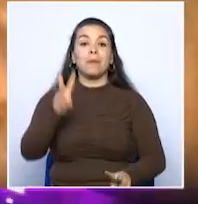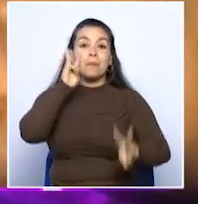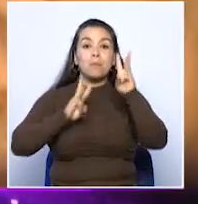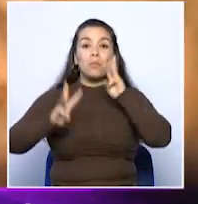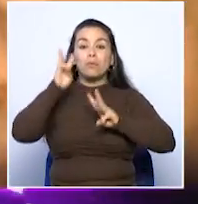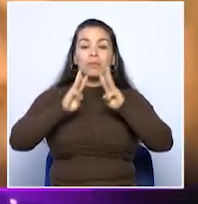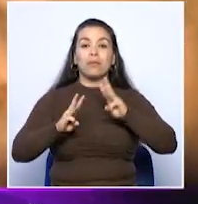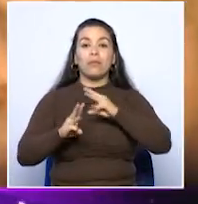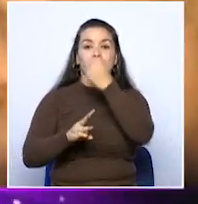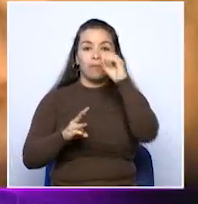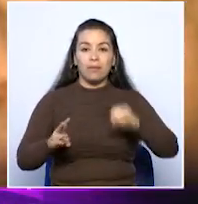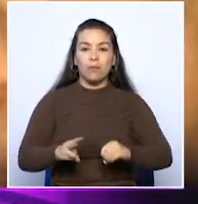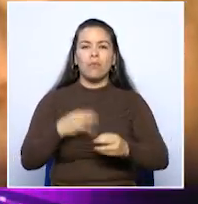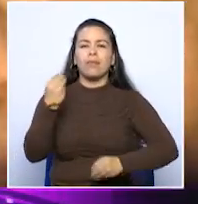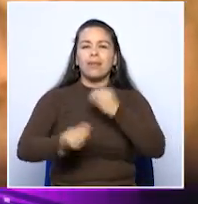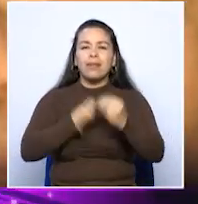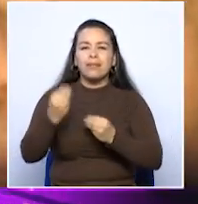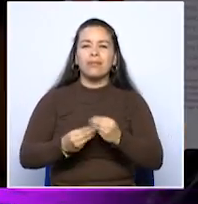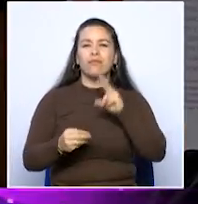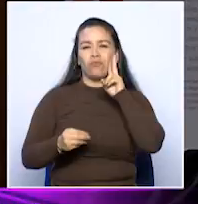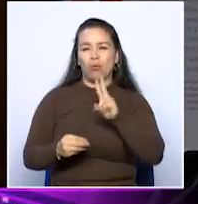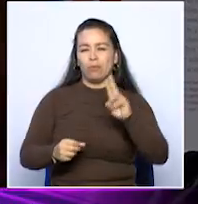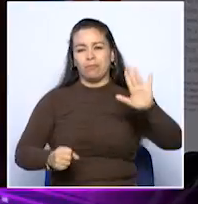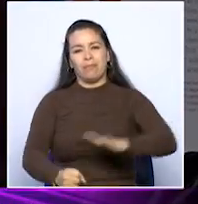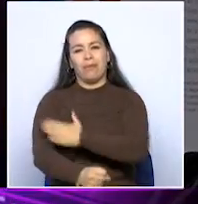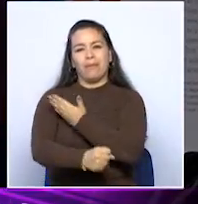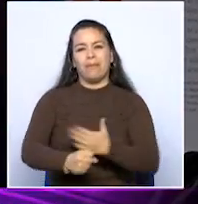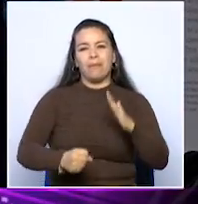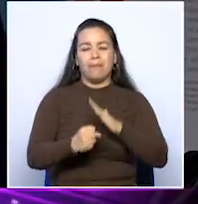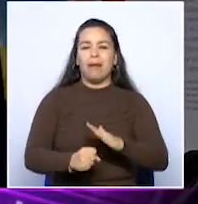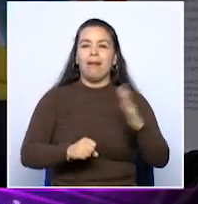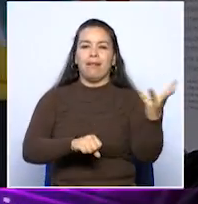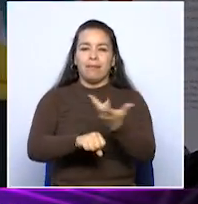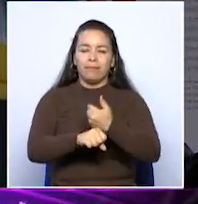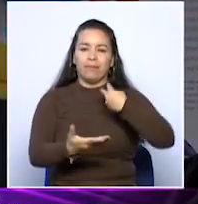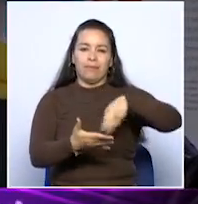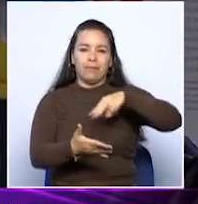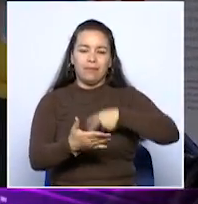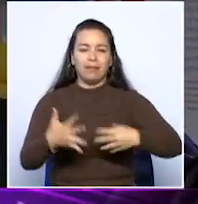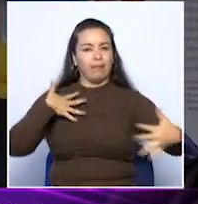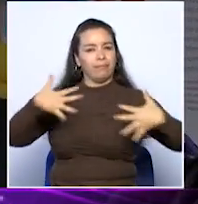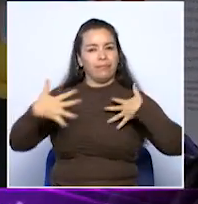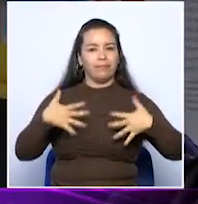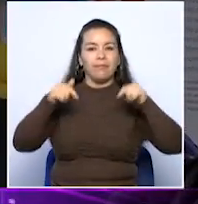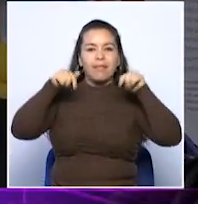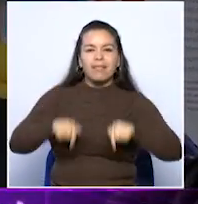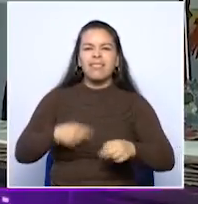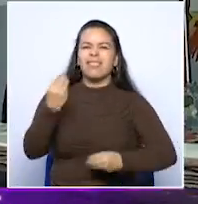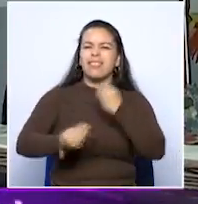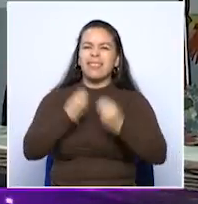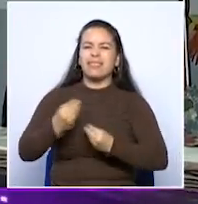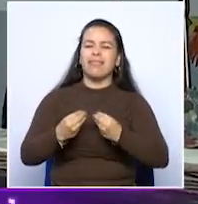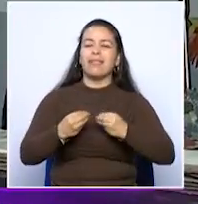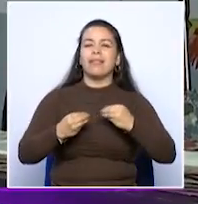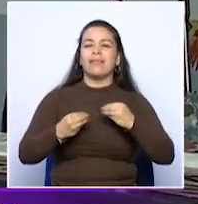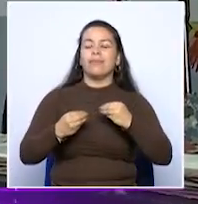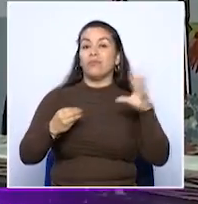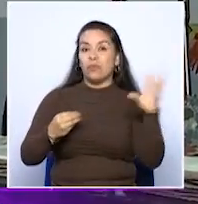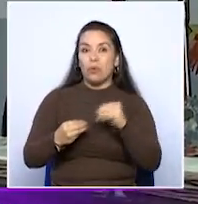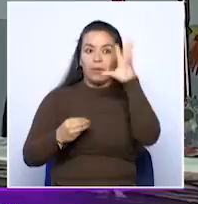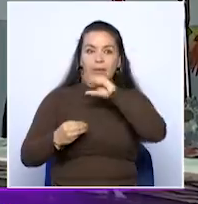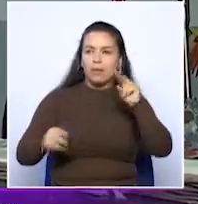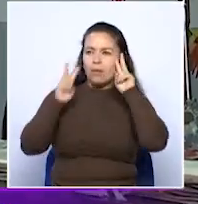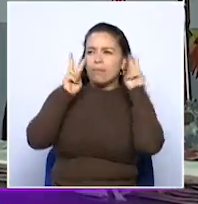Quimbaya se realizaron dos performances. En torno a la danza y el teatro, una espación de los quindianos pudieron apreciar la